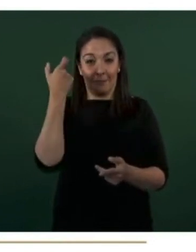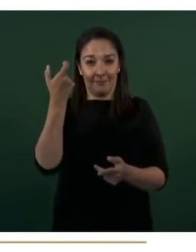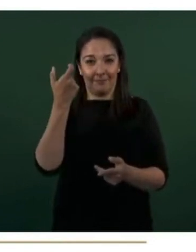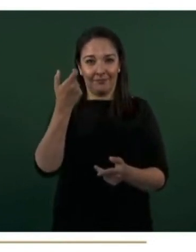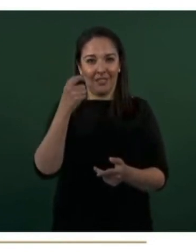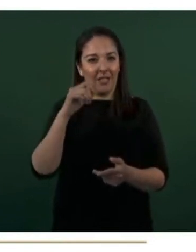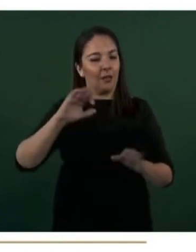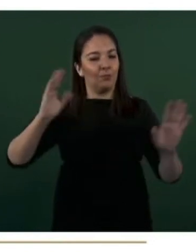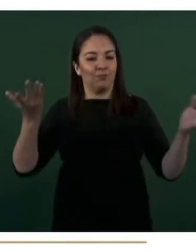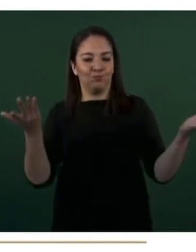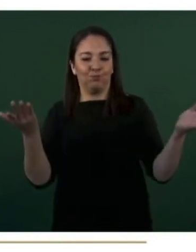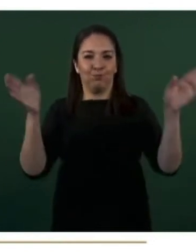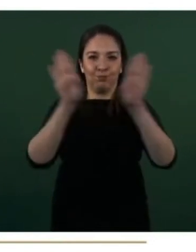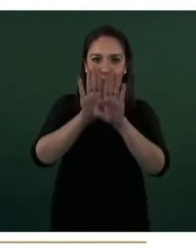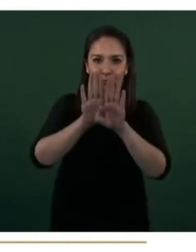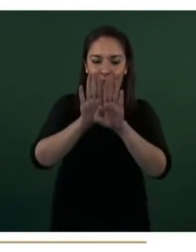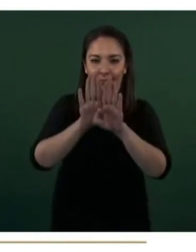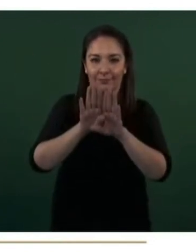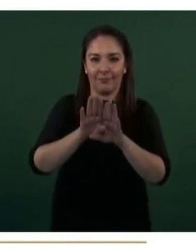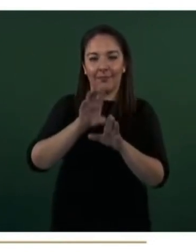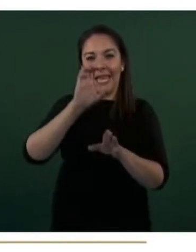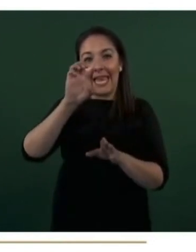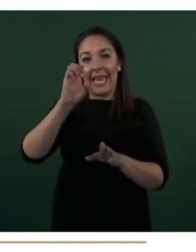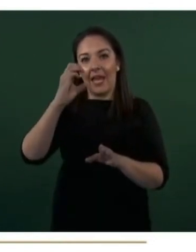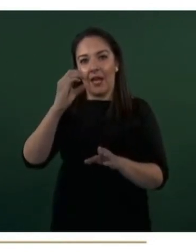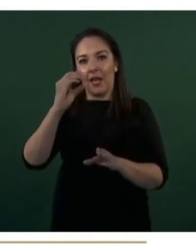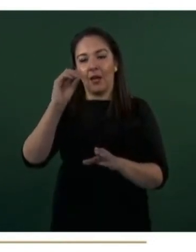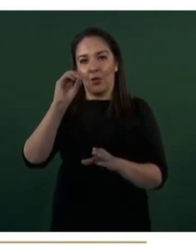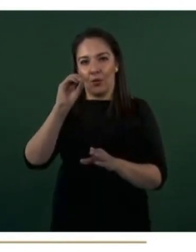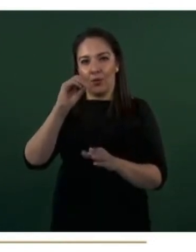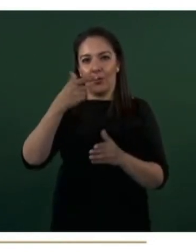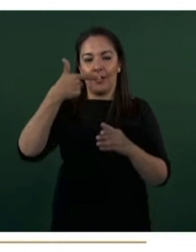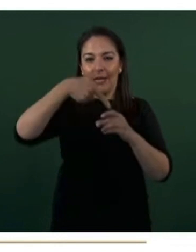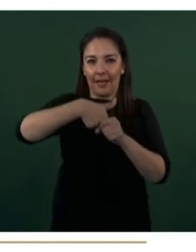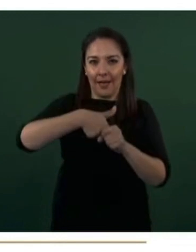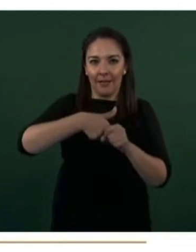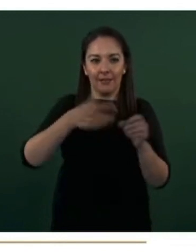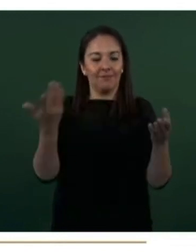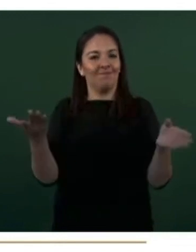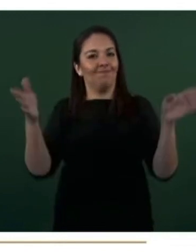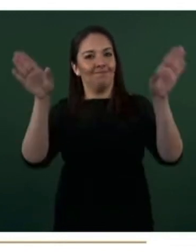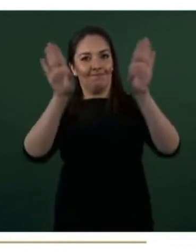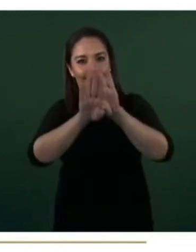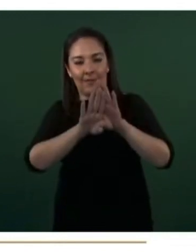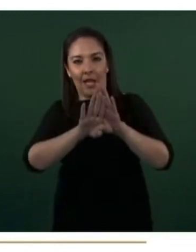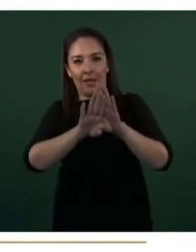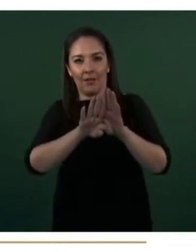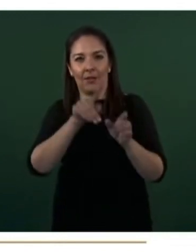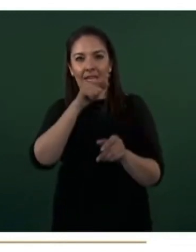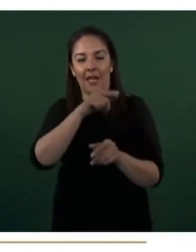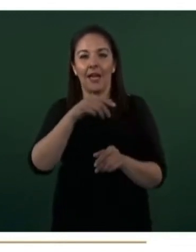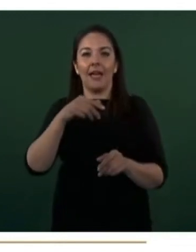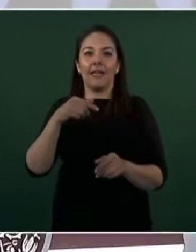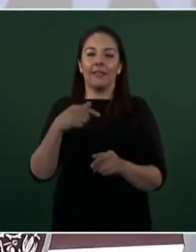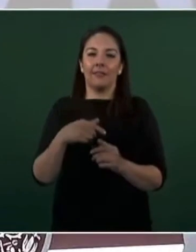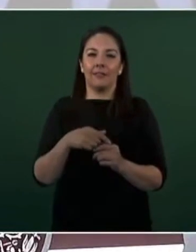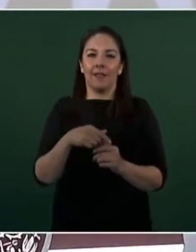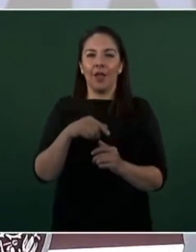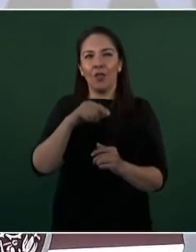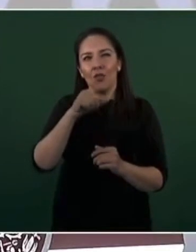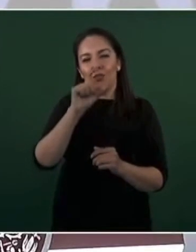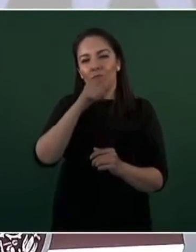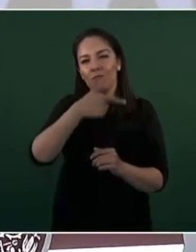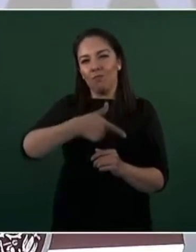fueron clausurados. Ecogas en Acapulco, Guerrero, también lo cerramos, el promedio era 12 pesos 27